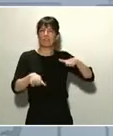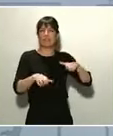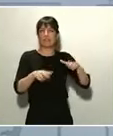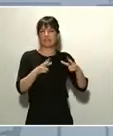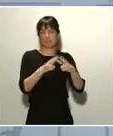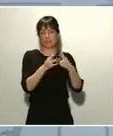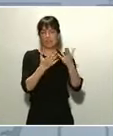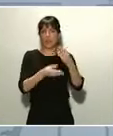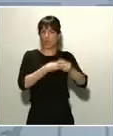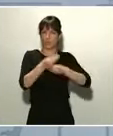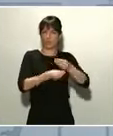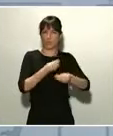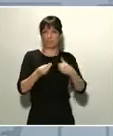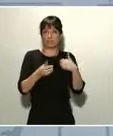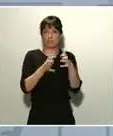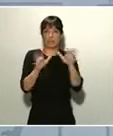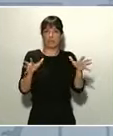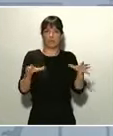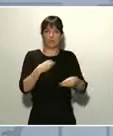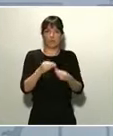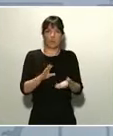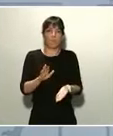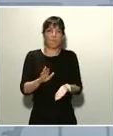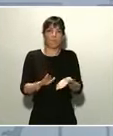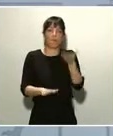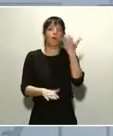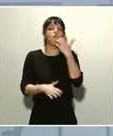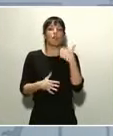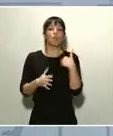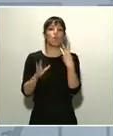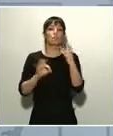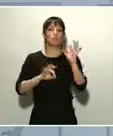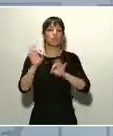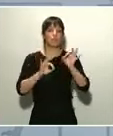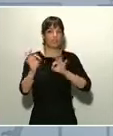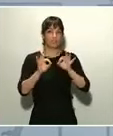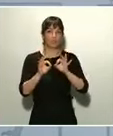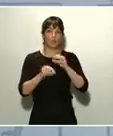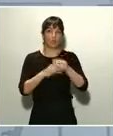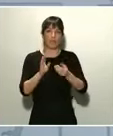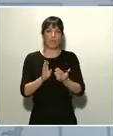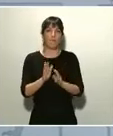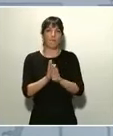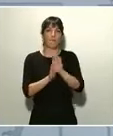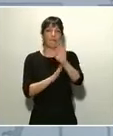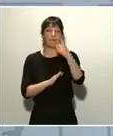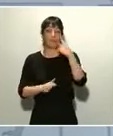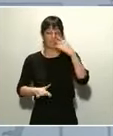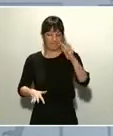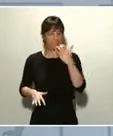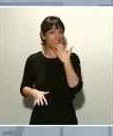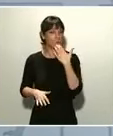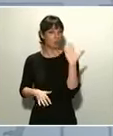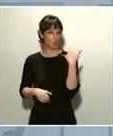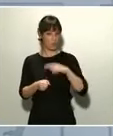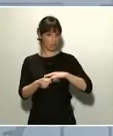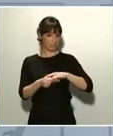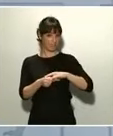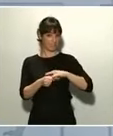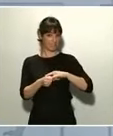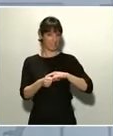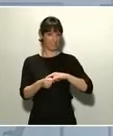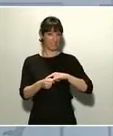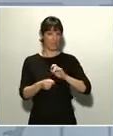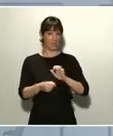Incrementos que han llegado al 80% del tráfico. Fíjese, España fue el pasado lunes el segundo país de la Unión Europea,